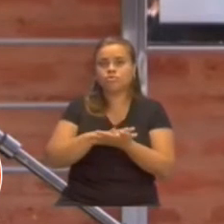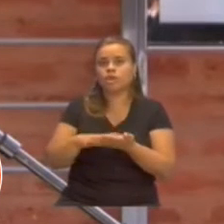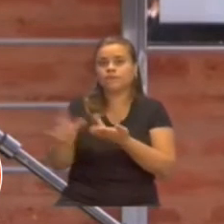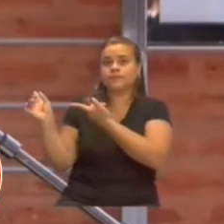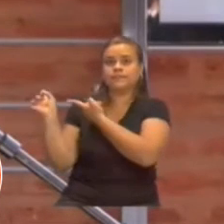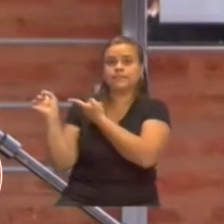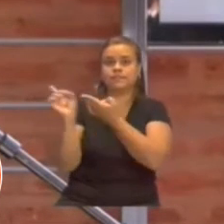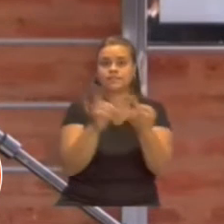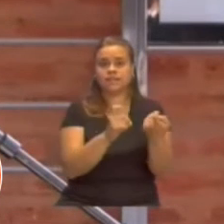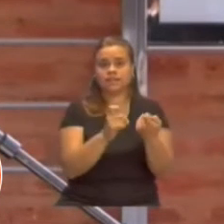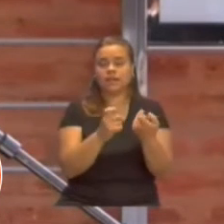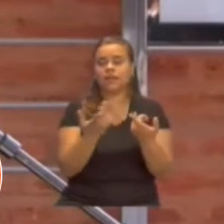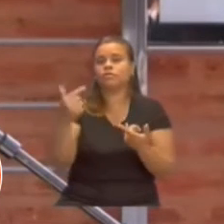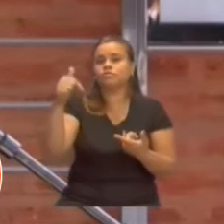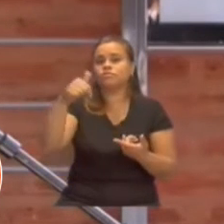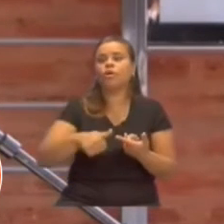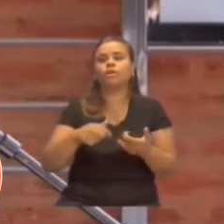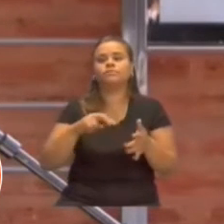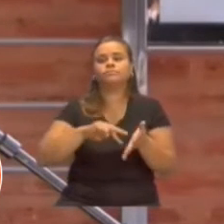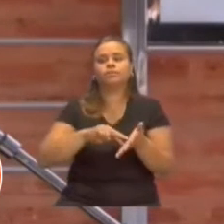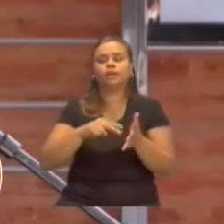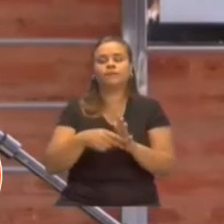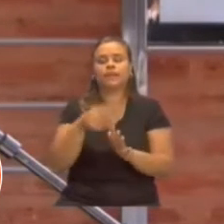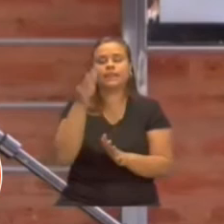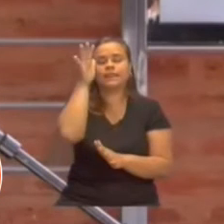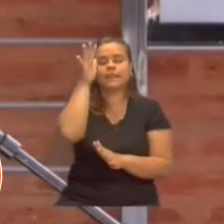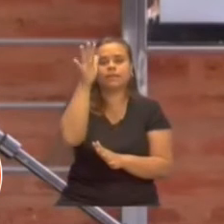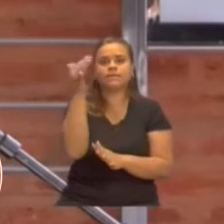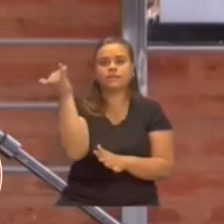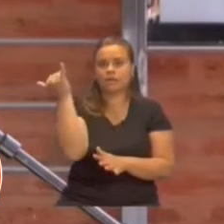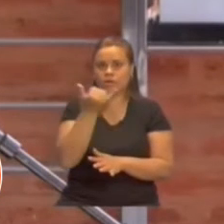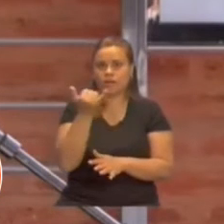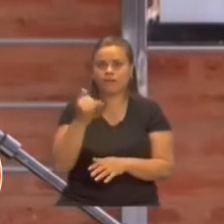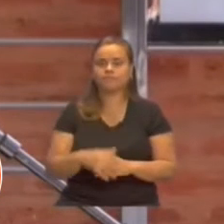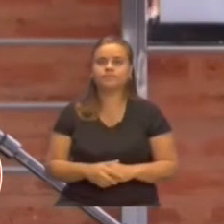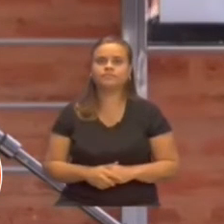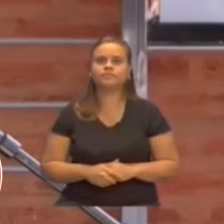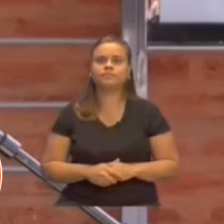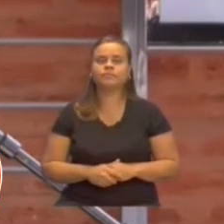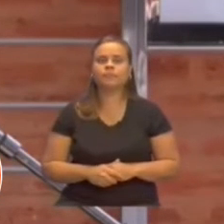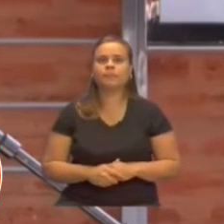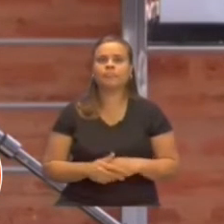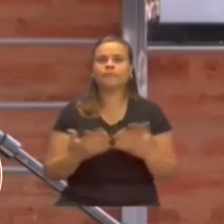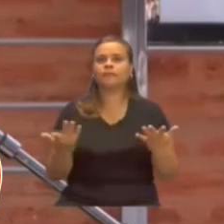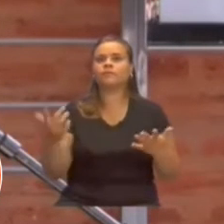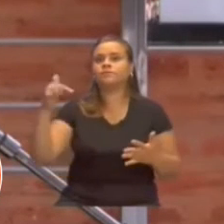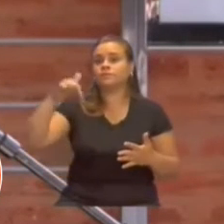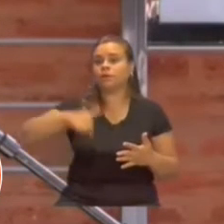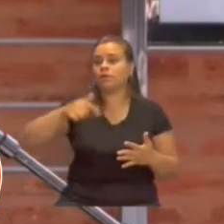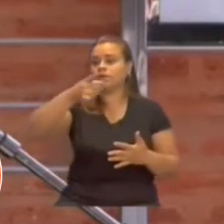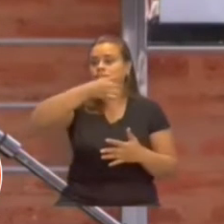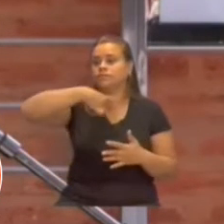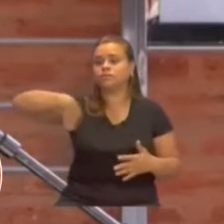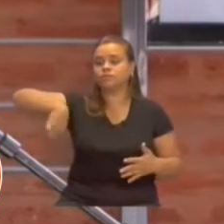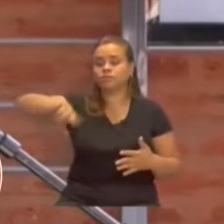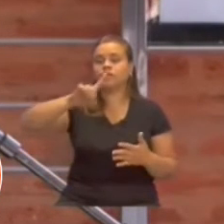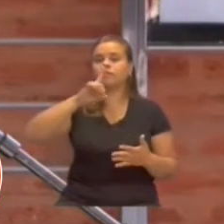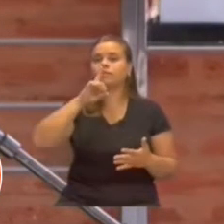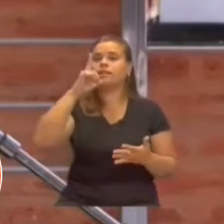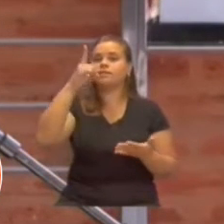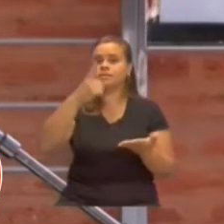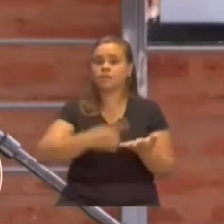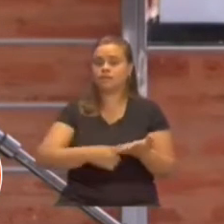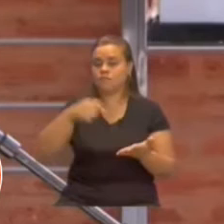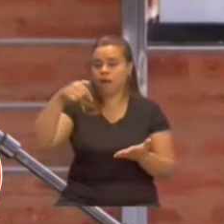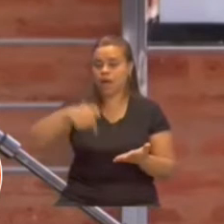en serio problemas el funcionamiento del sistema sanitario. Entonces, tomamos la decisión de generar producción propia